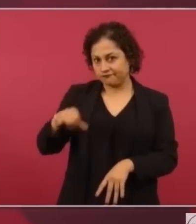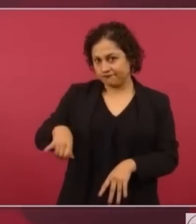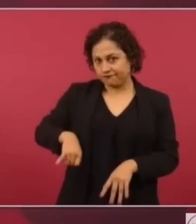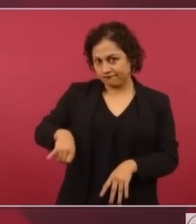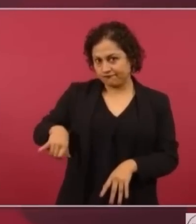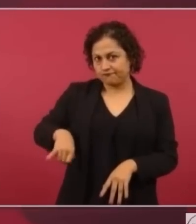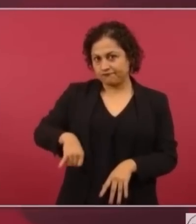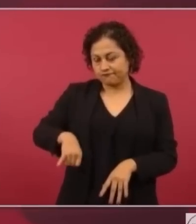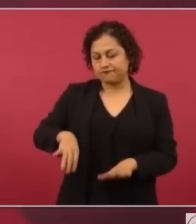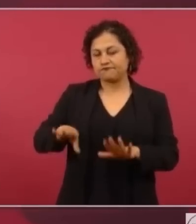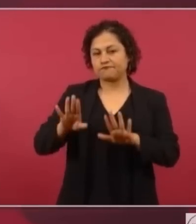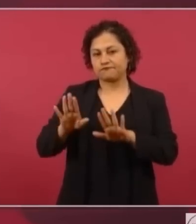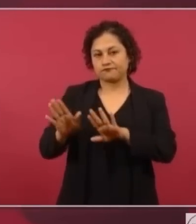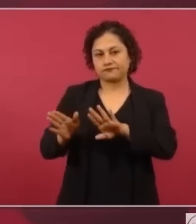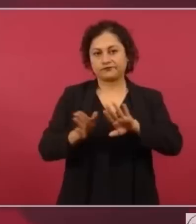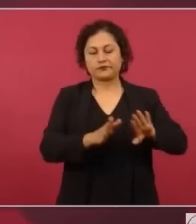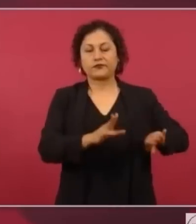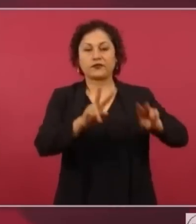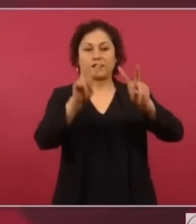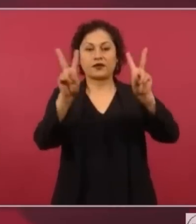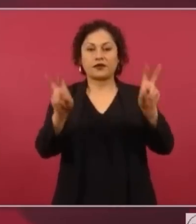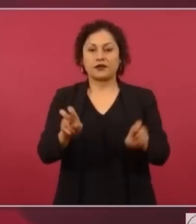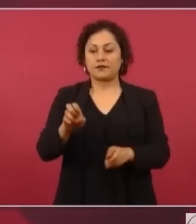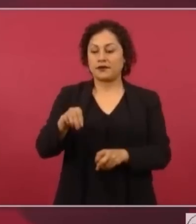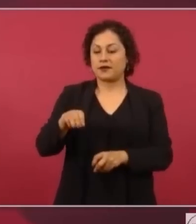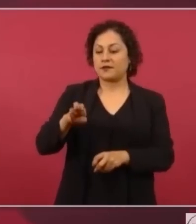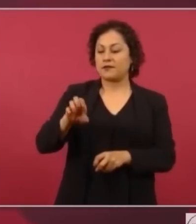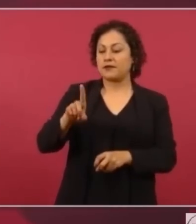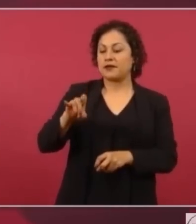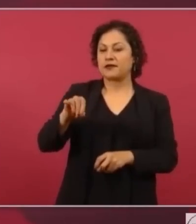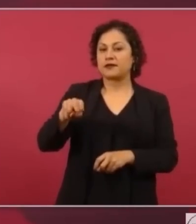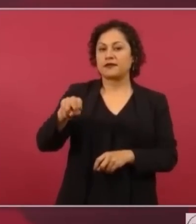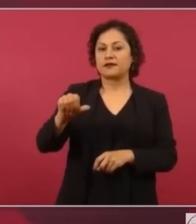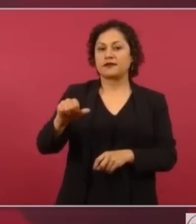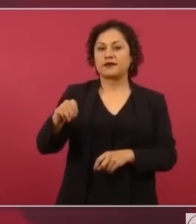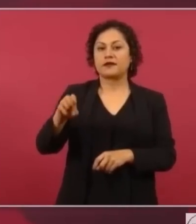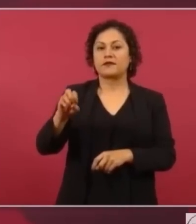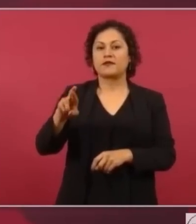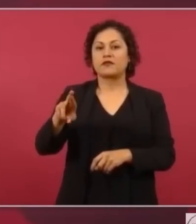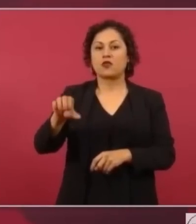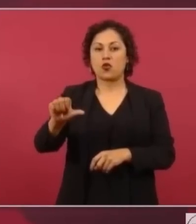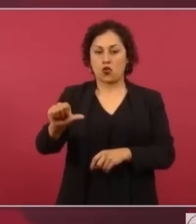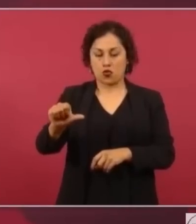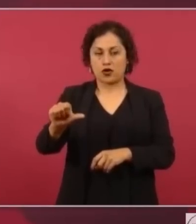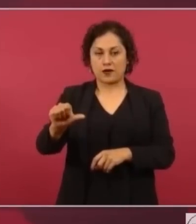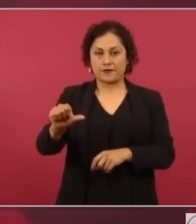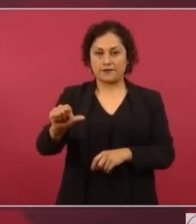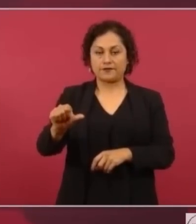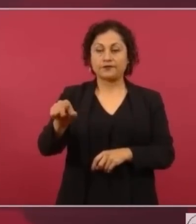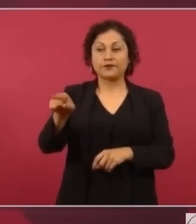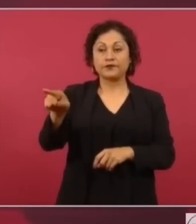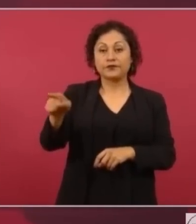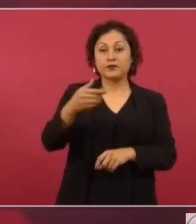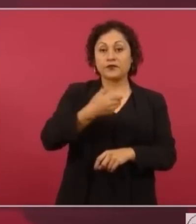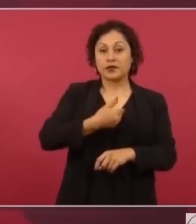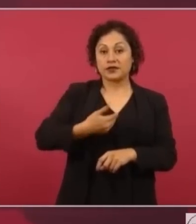El caso de Medina Mora, de repente, me pide el presidente de la Corte